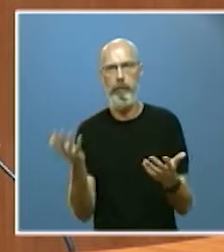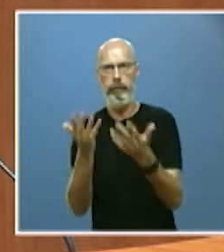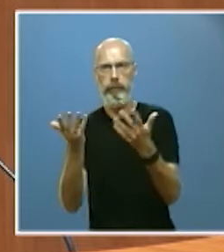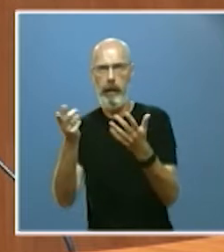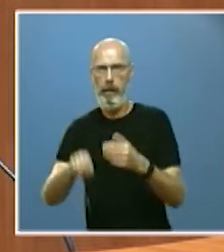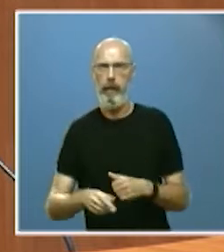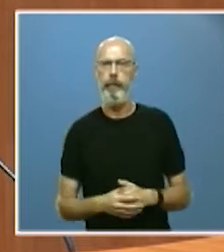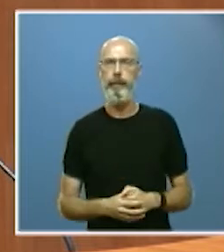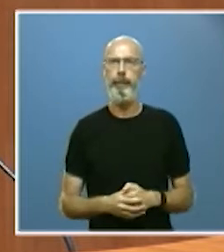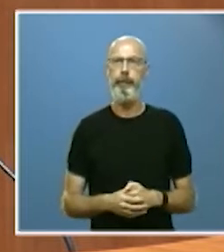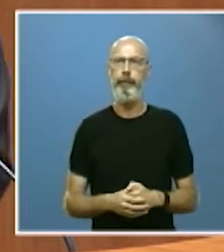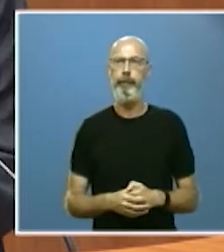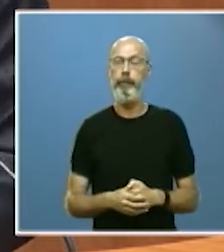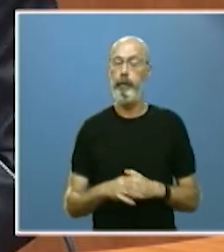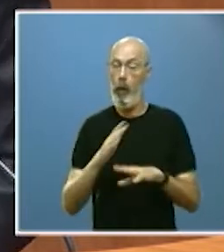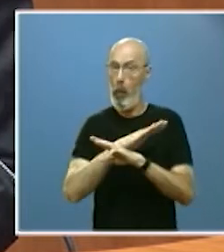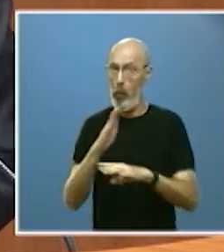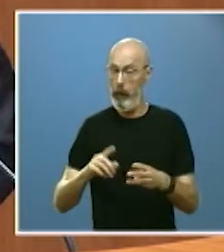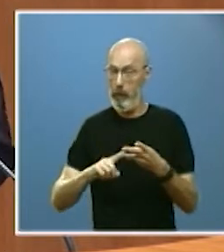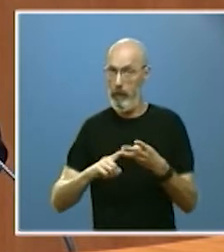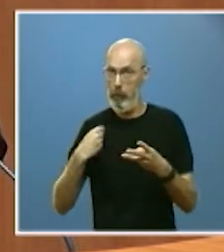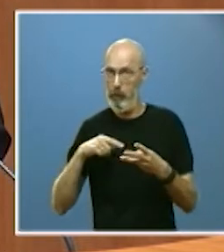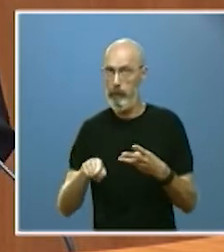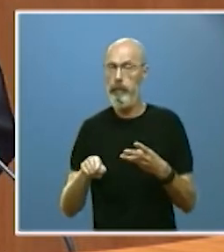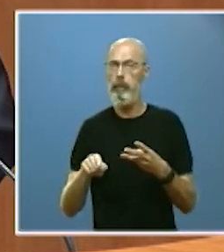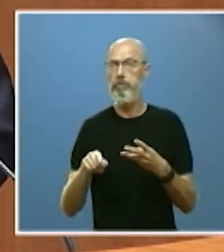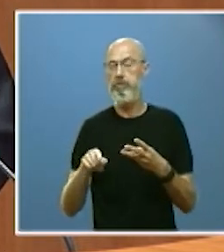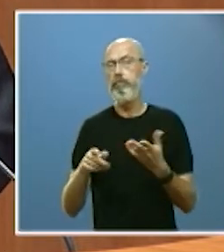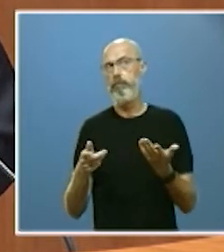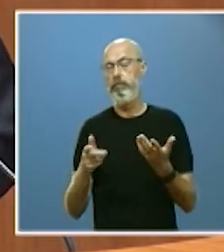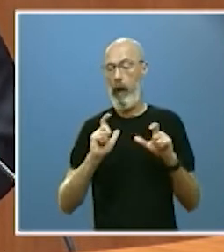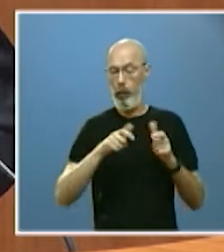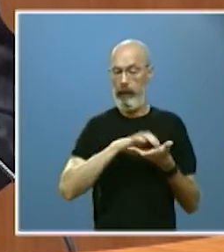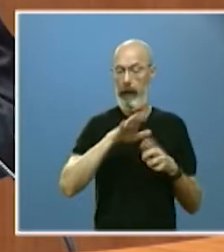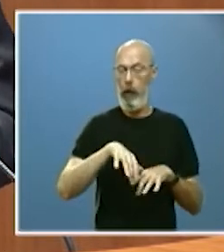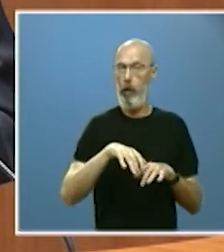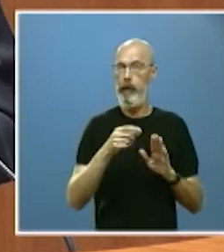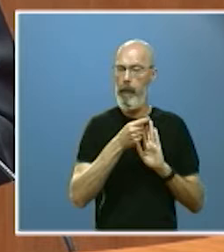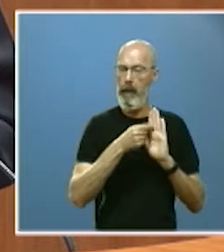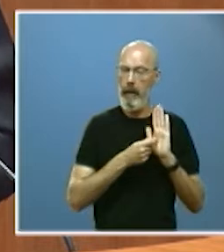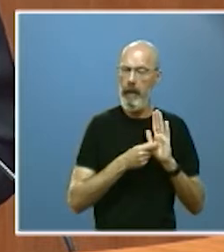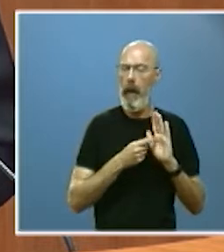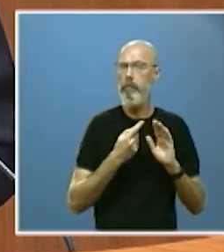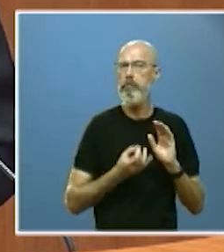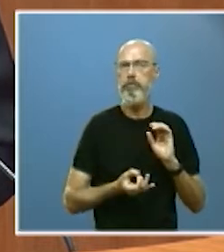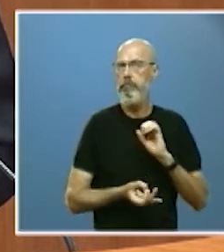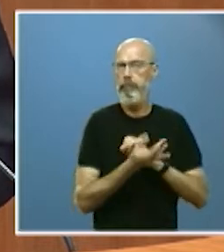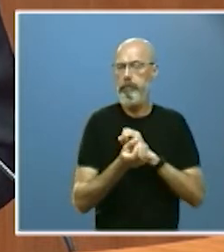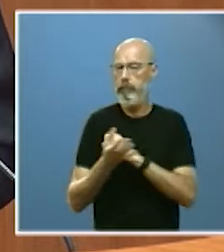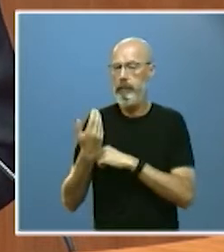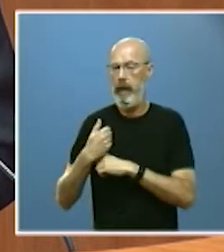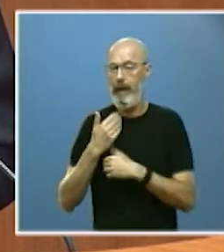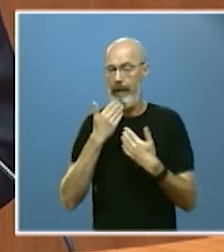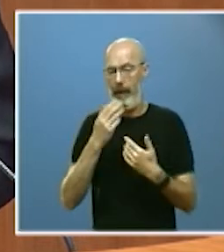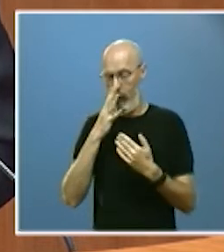En esta última cuestión las medidas que viene adoptando la Junta han favorecido que en la presente legislatura